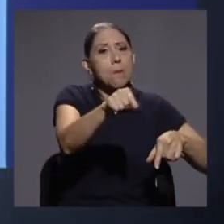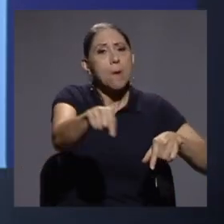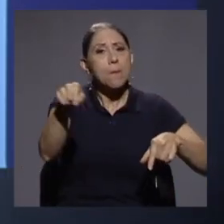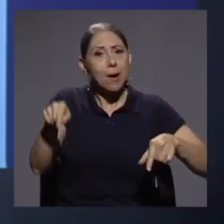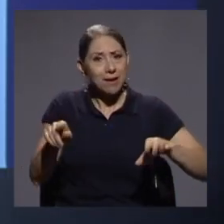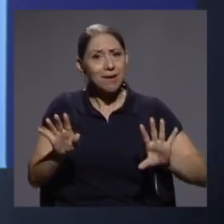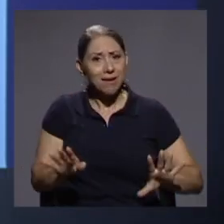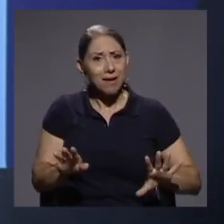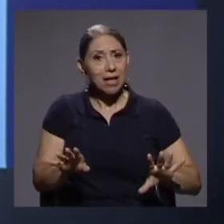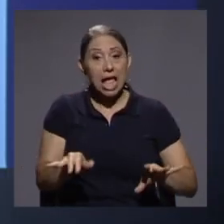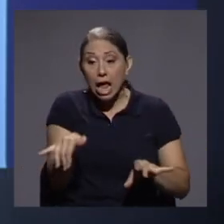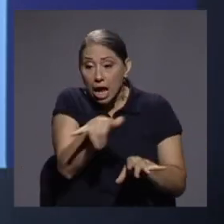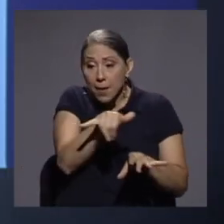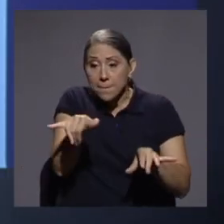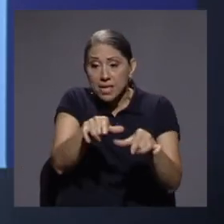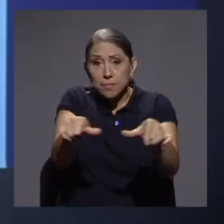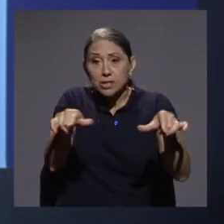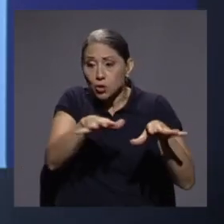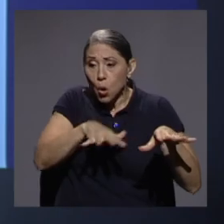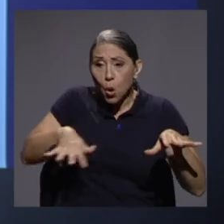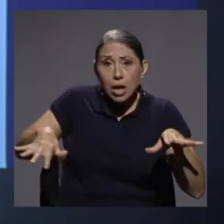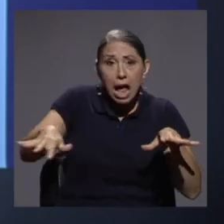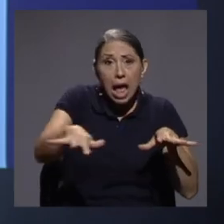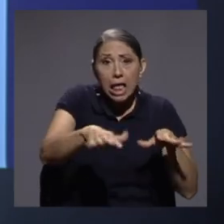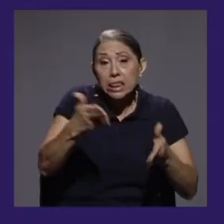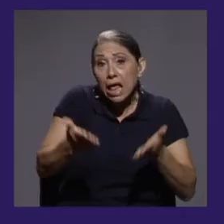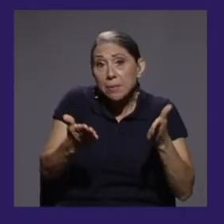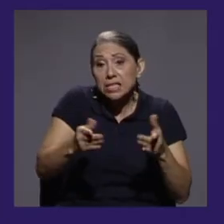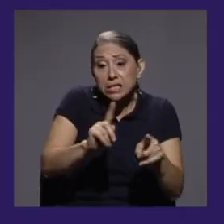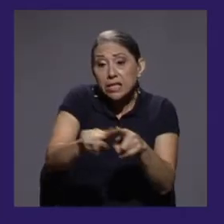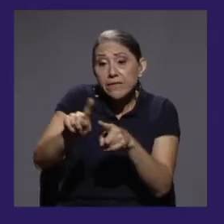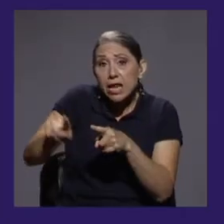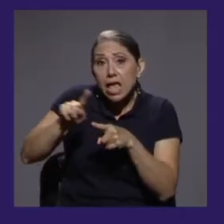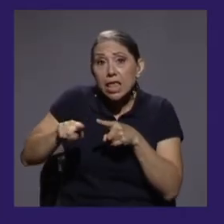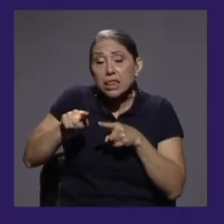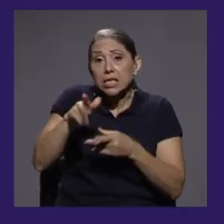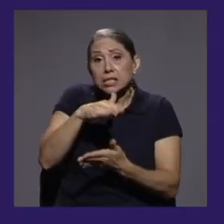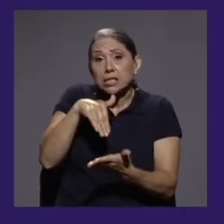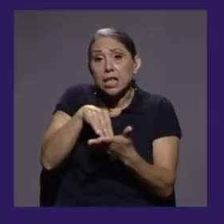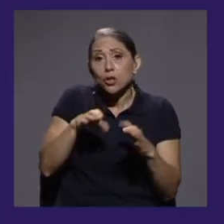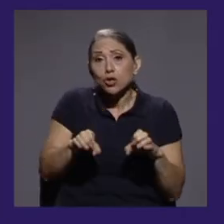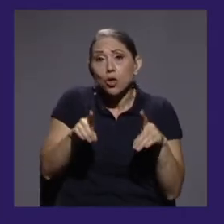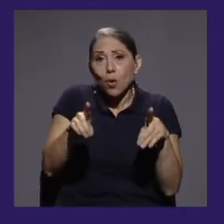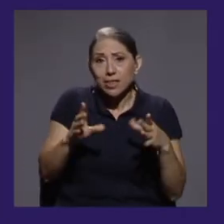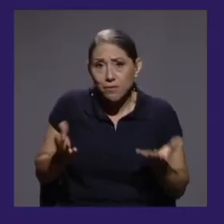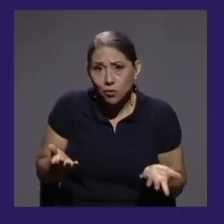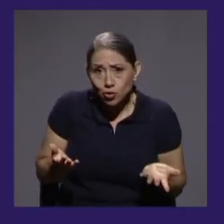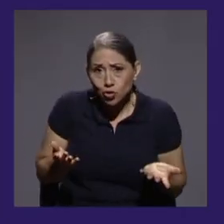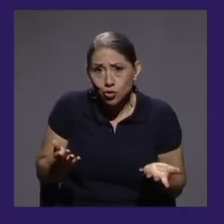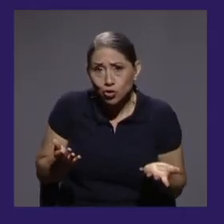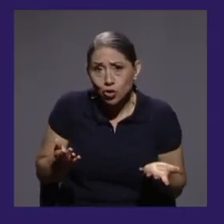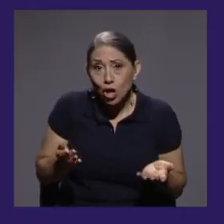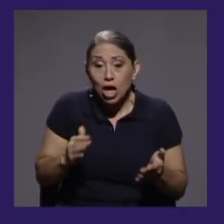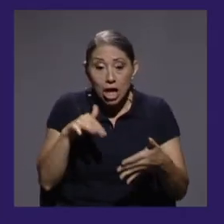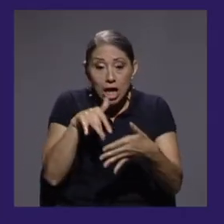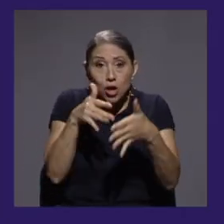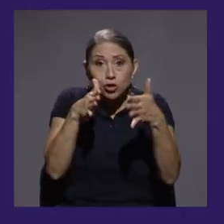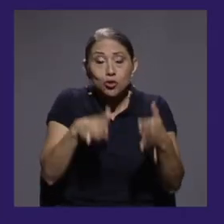pueden coexistir varios centros educativos y las razones por las cuales los chicos y las chicas abandonan